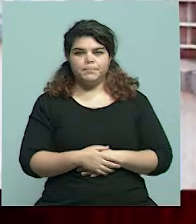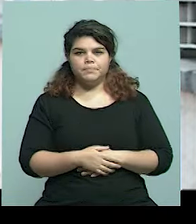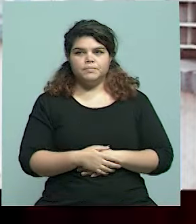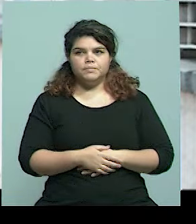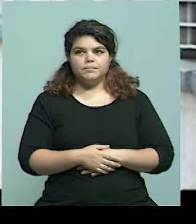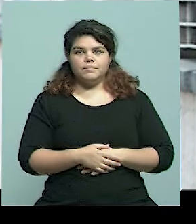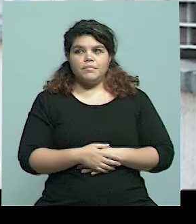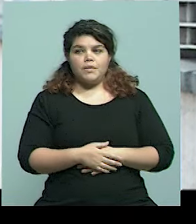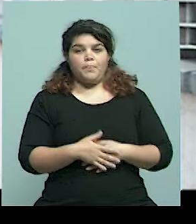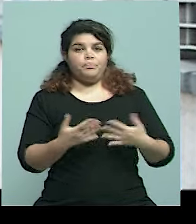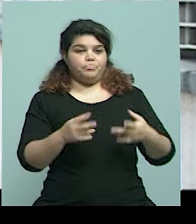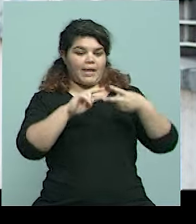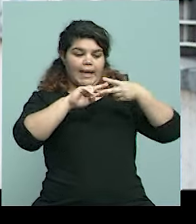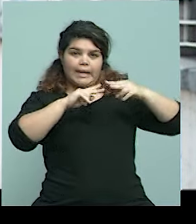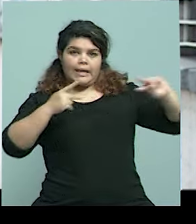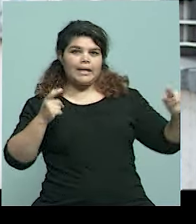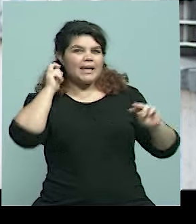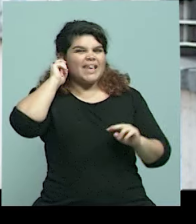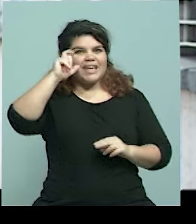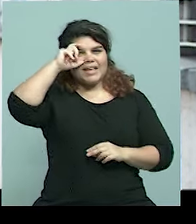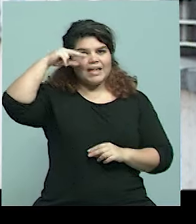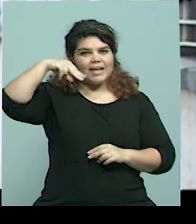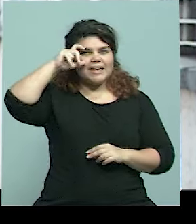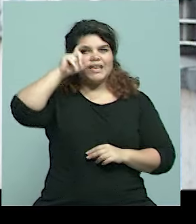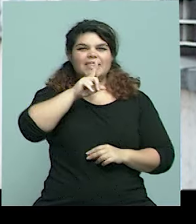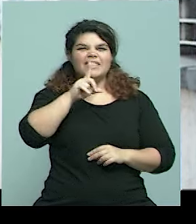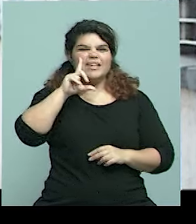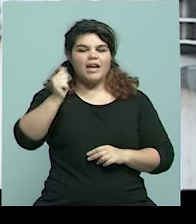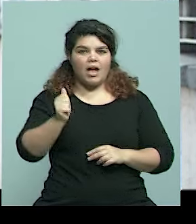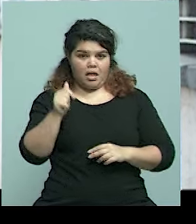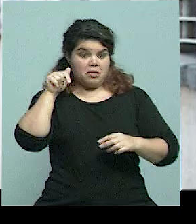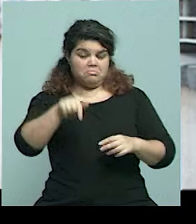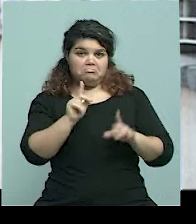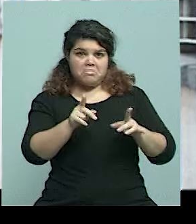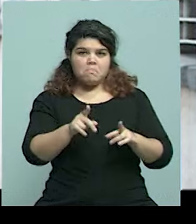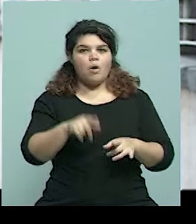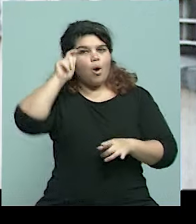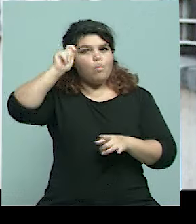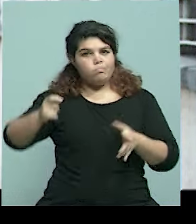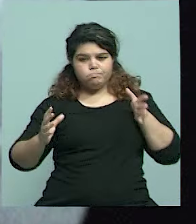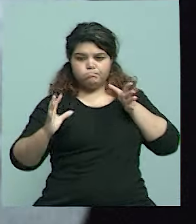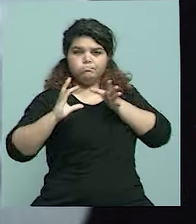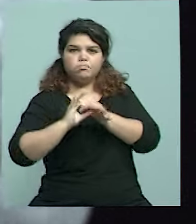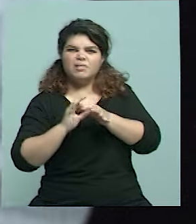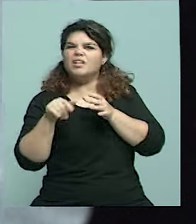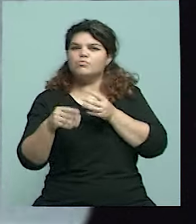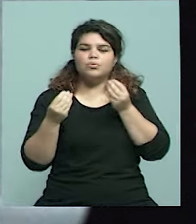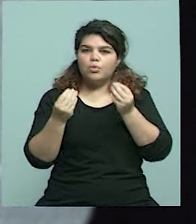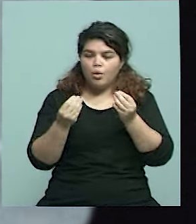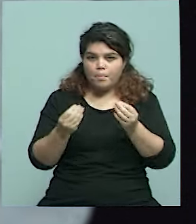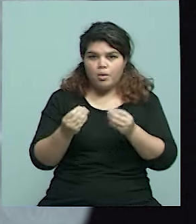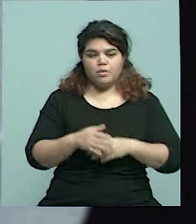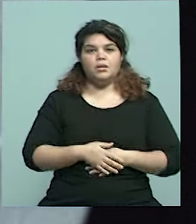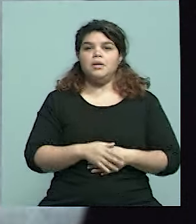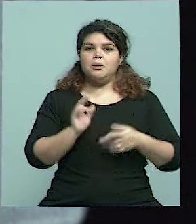Bueno, la genética forense es una rama de la genética en la que se realizan estudios para ver vínculos